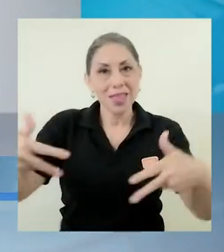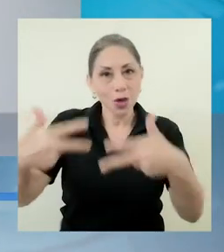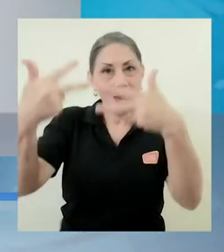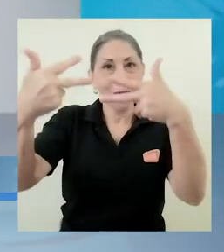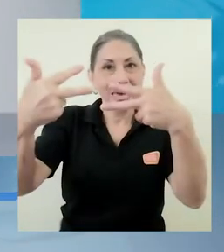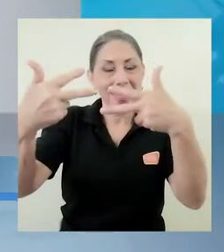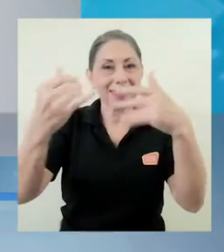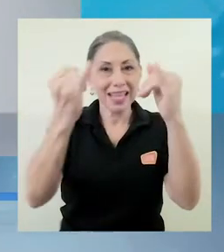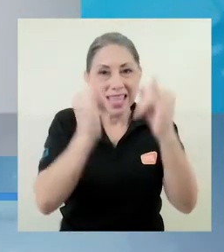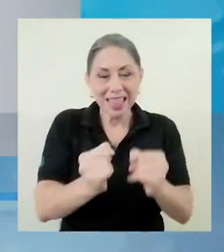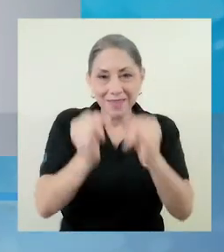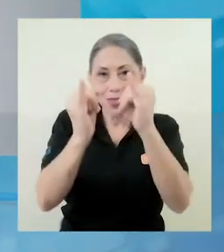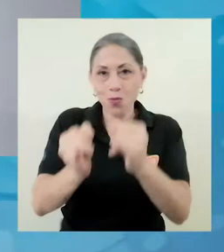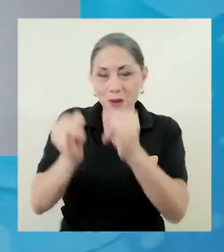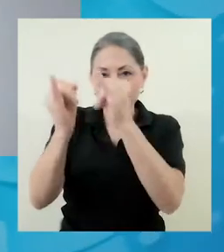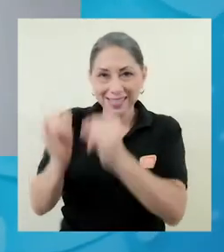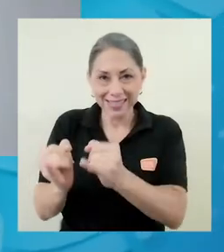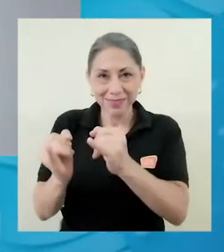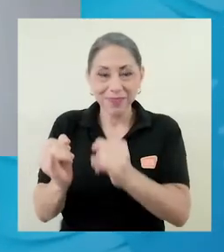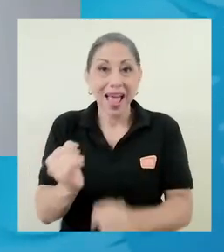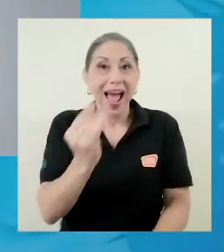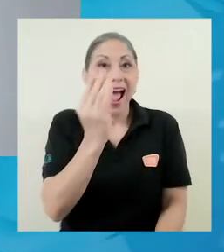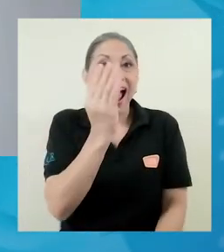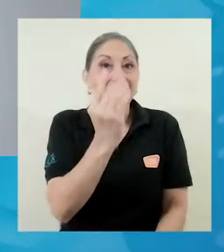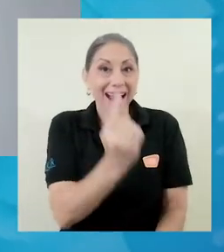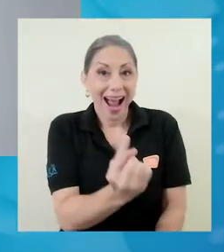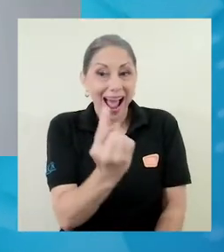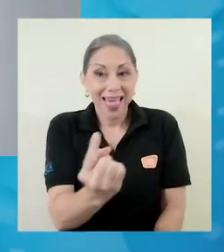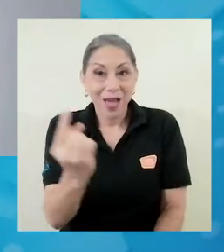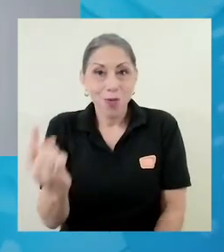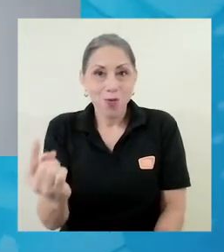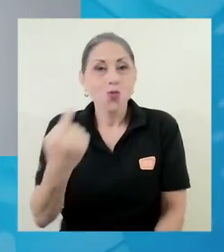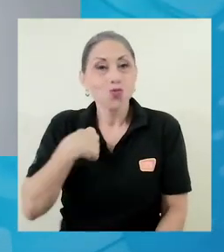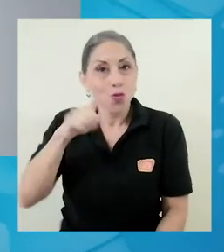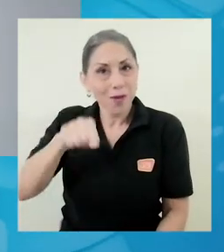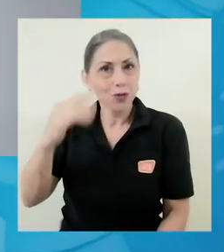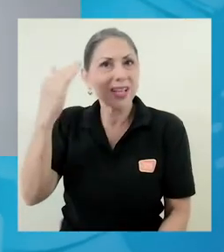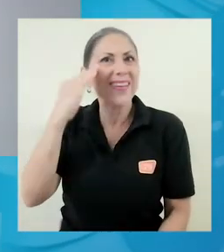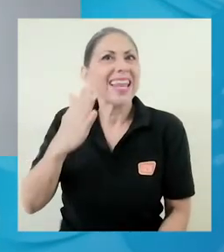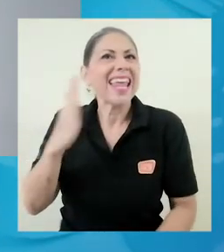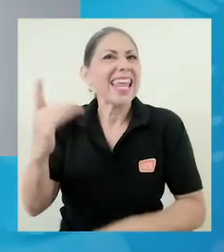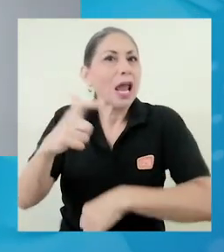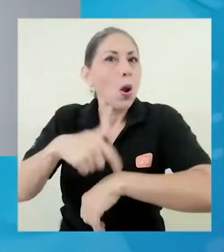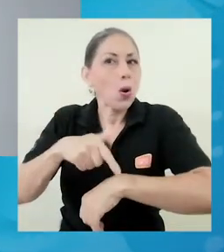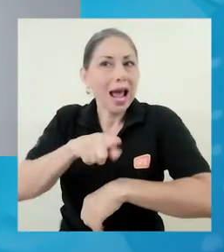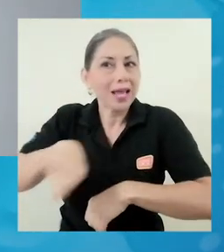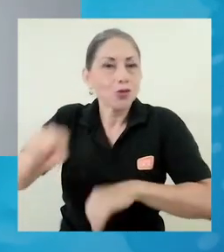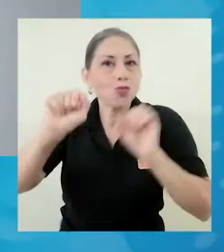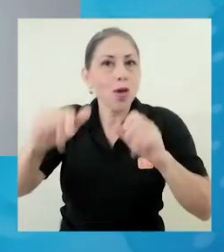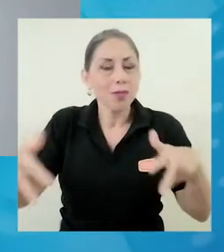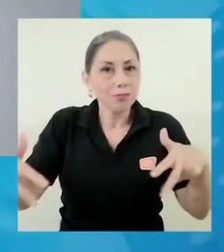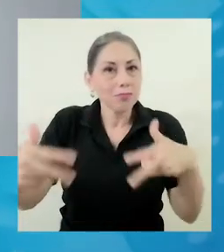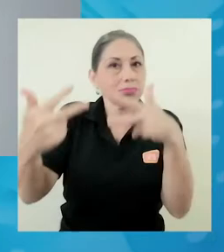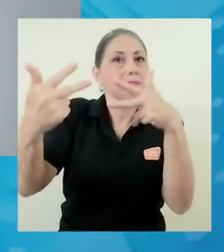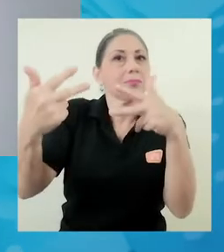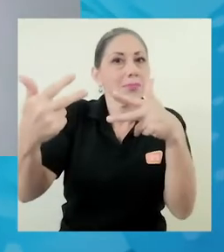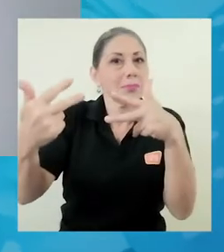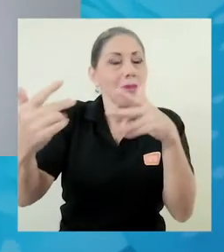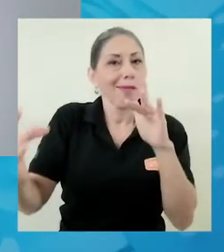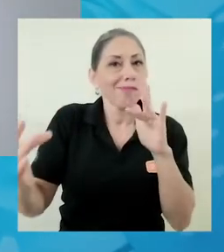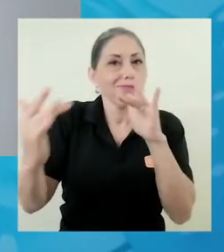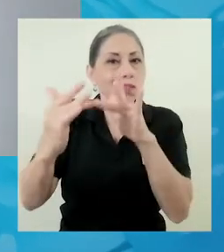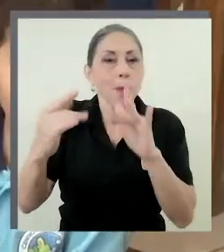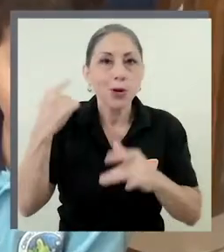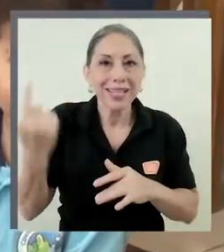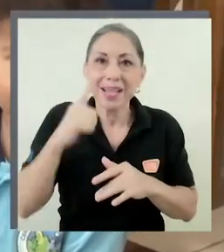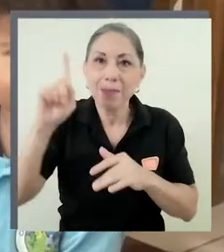individuales a cada niño. Tenía que saber el horario en que podían conectarse porque tienen que estar acompañados siempre